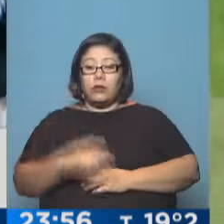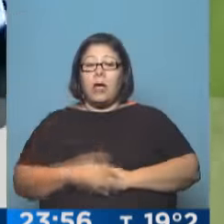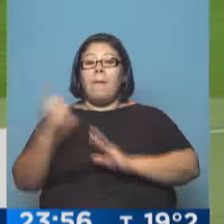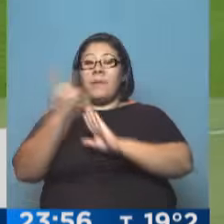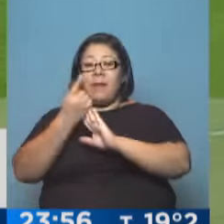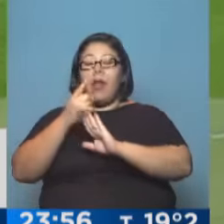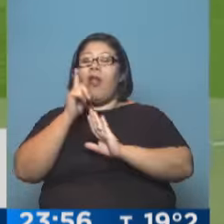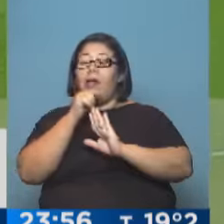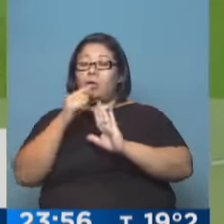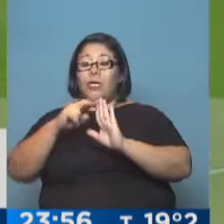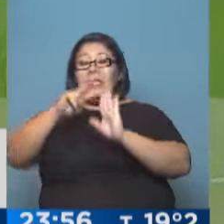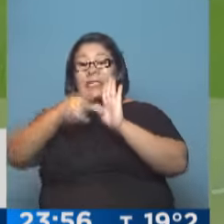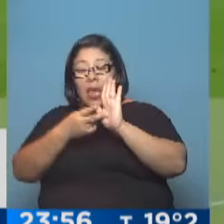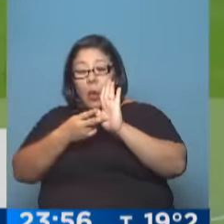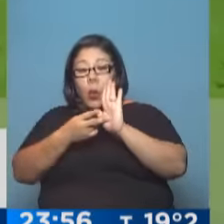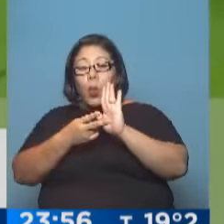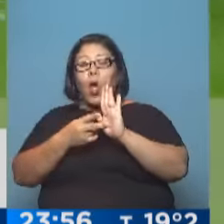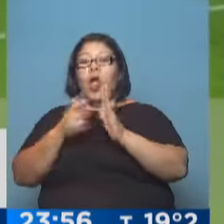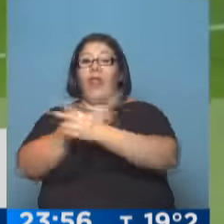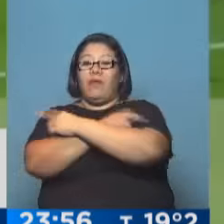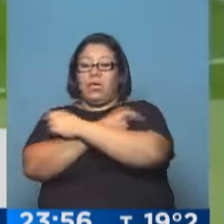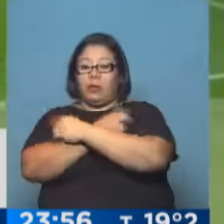roja que le mostraba el árbitro del partido,